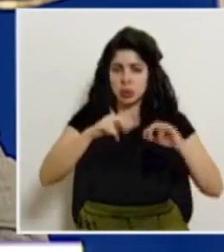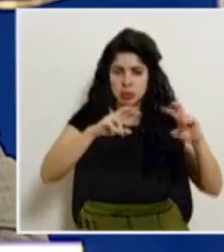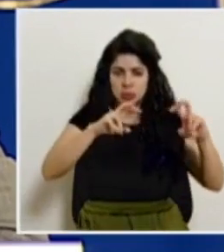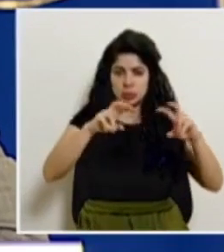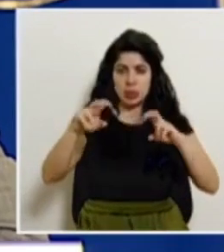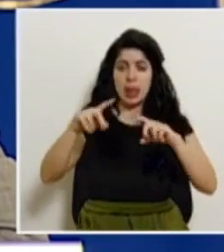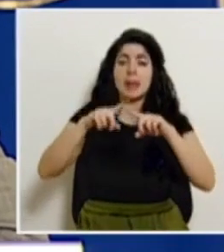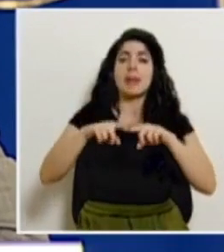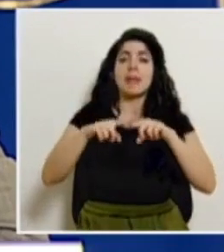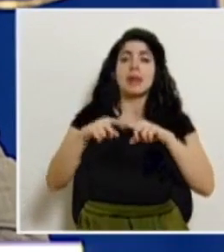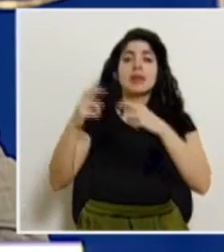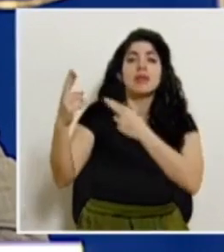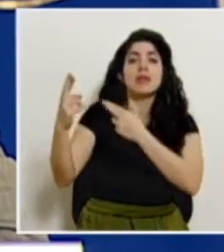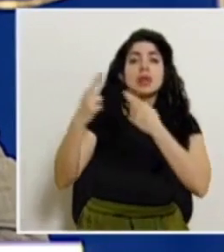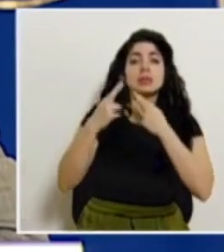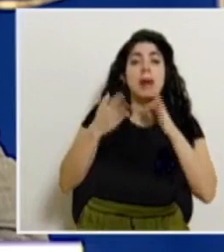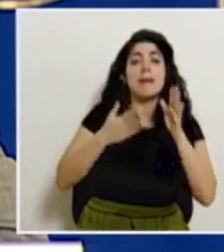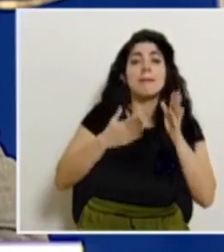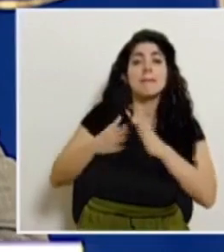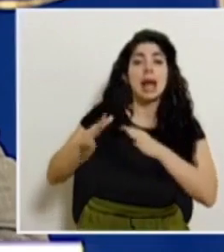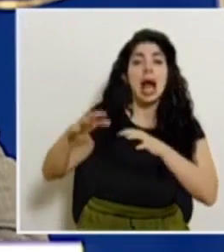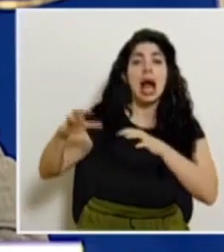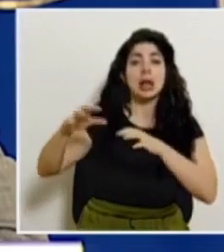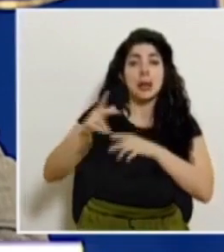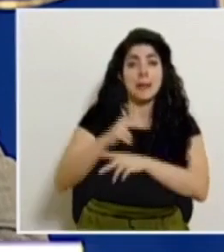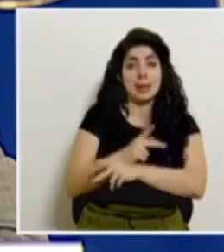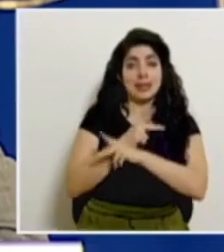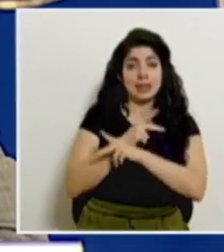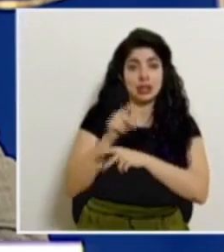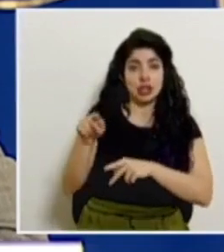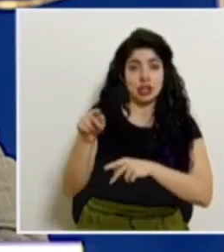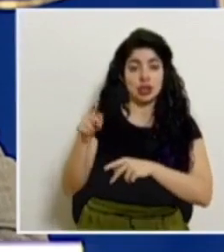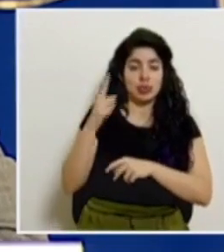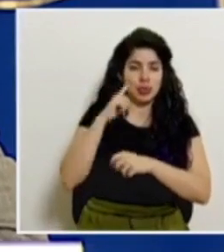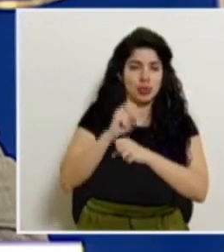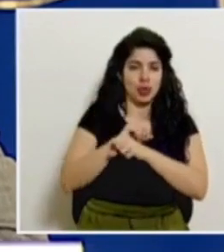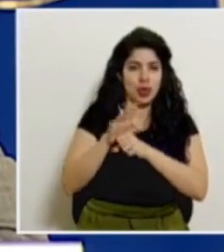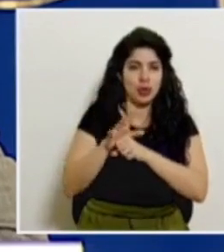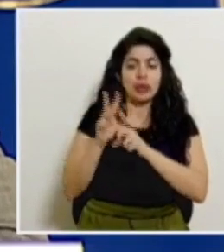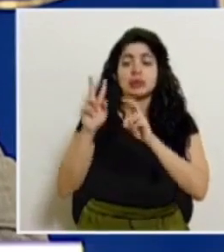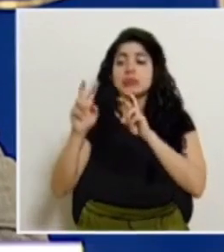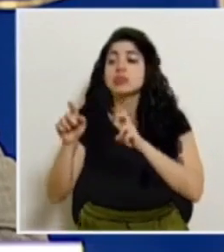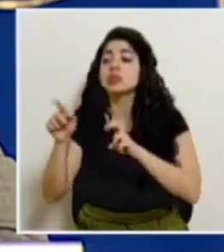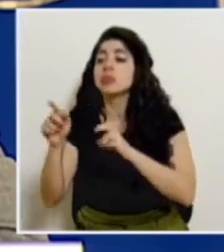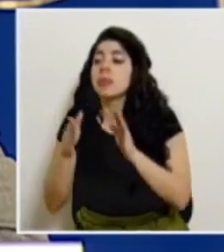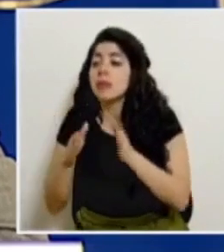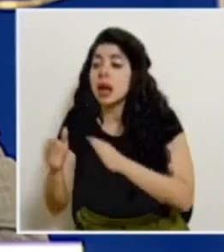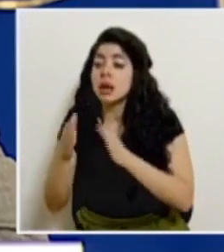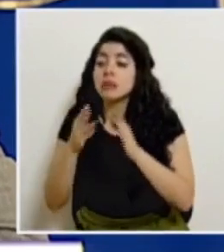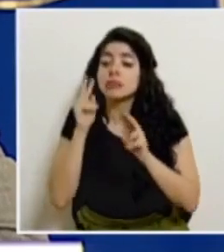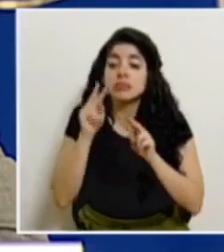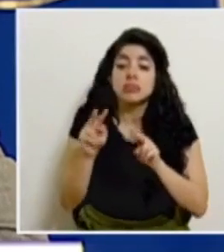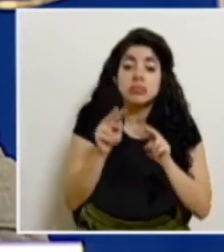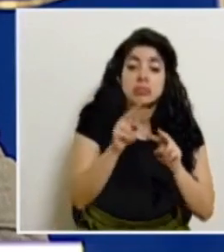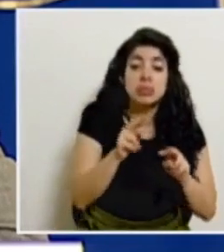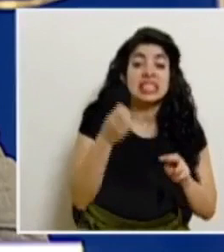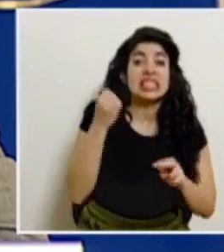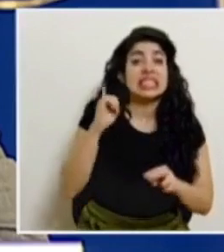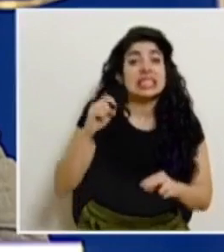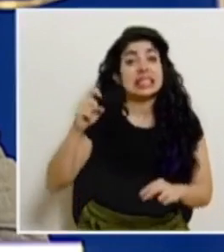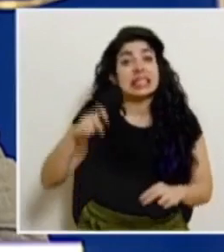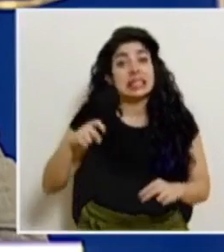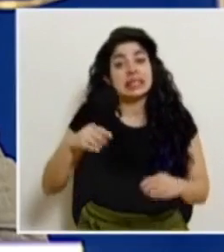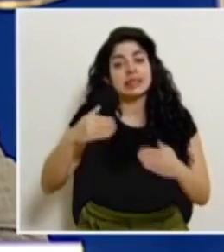resoluciones que dan pie al plan cantonal de prevención por COVID y de ser necesario en los próximos días anunciaremos